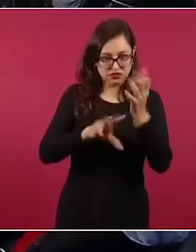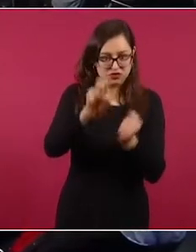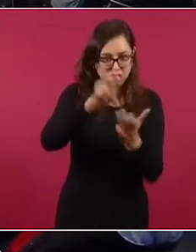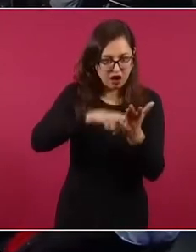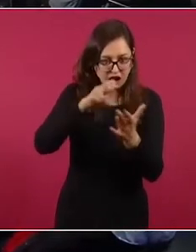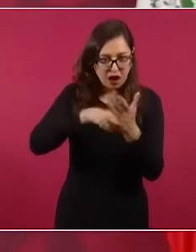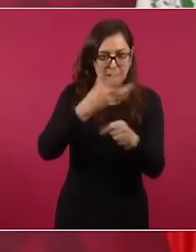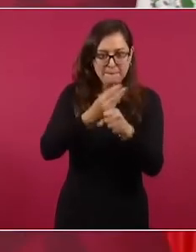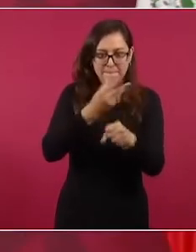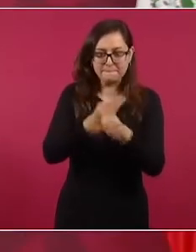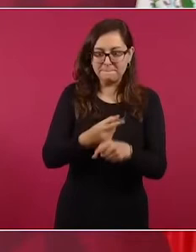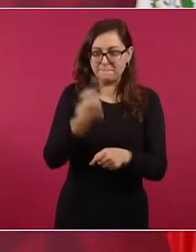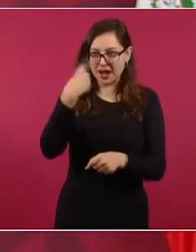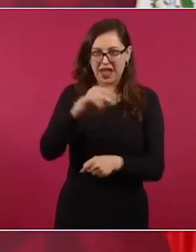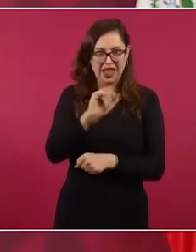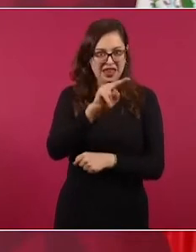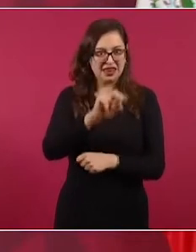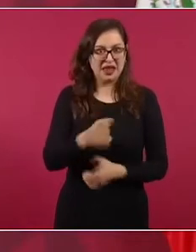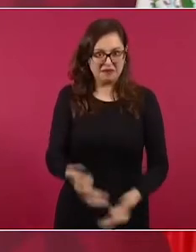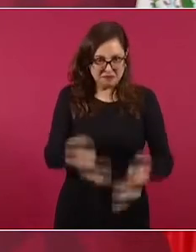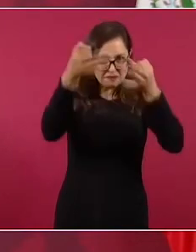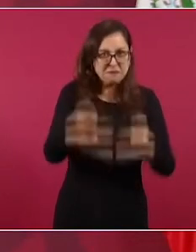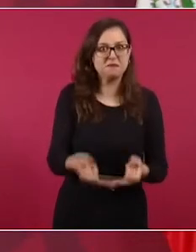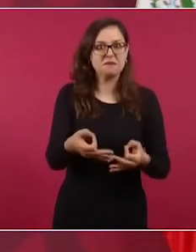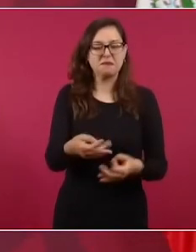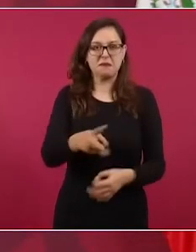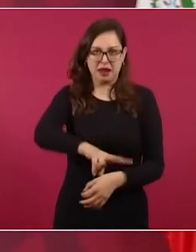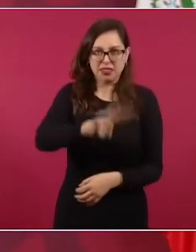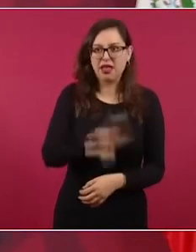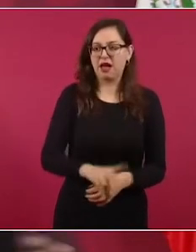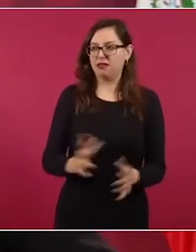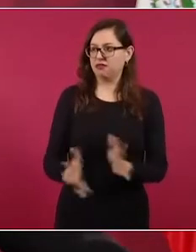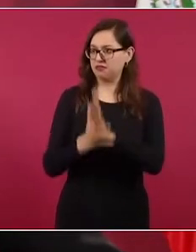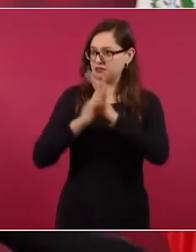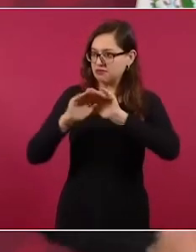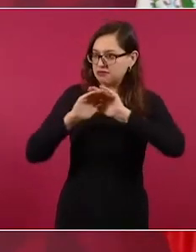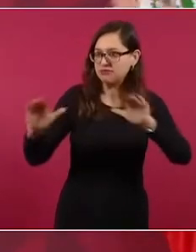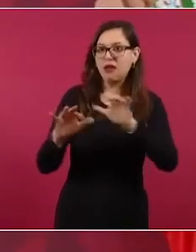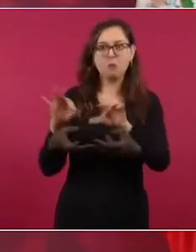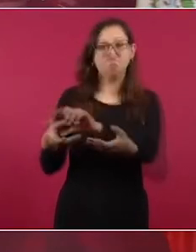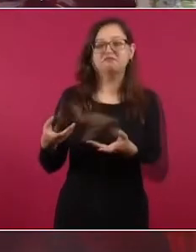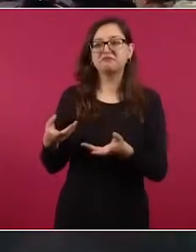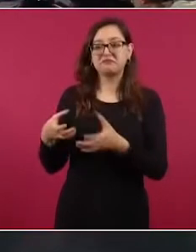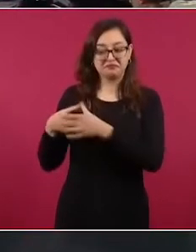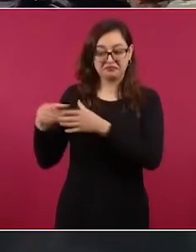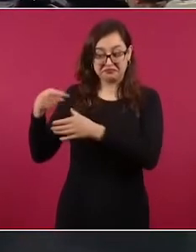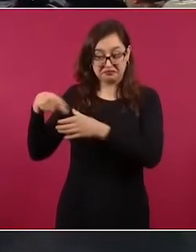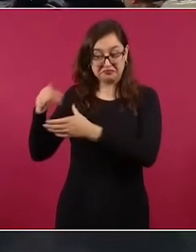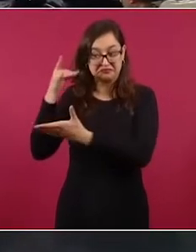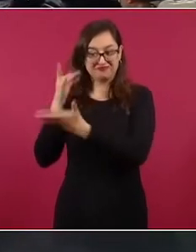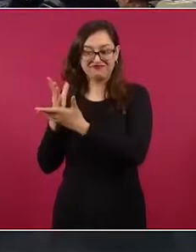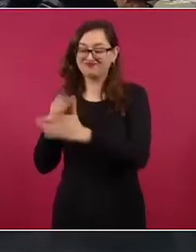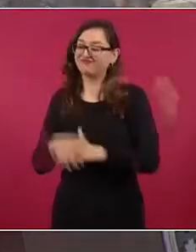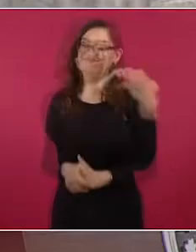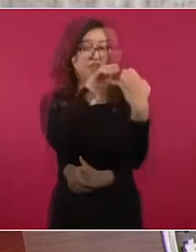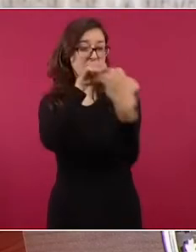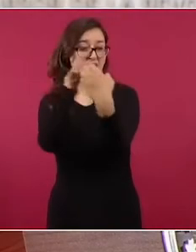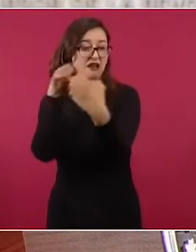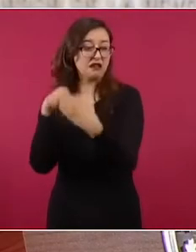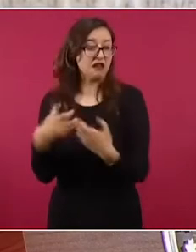valer a plenitud la democracia, sino que engañan a millones.